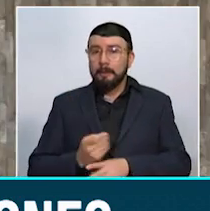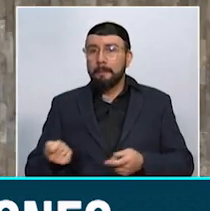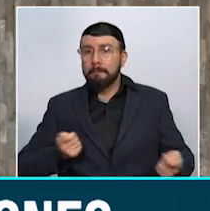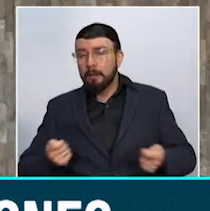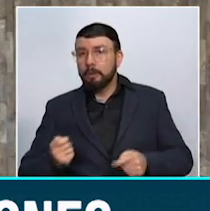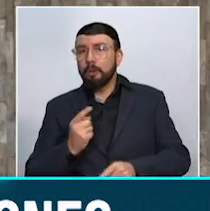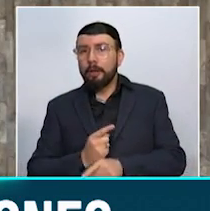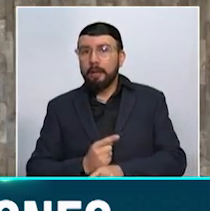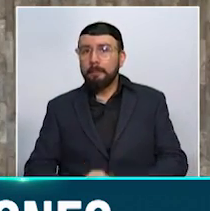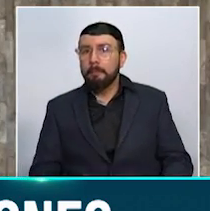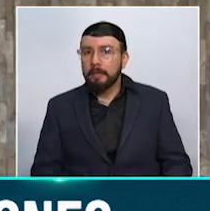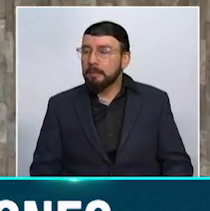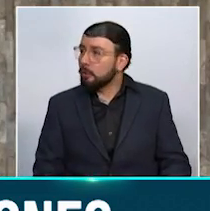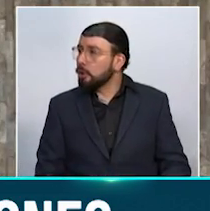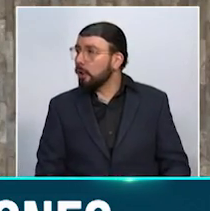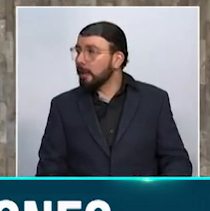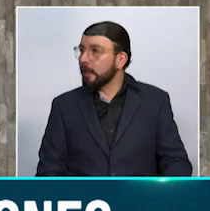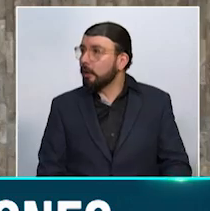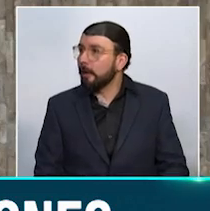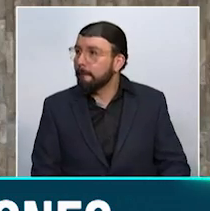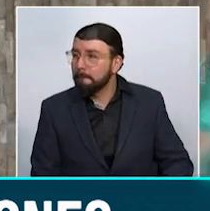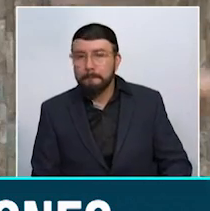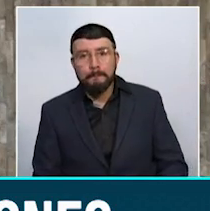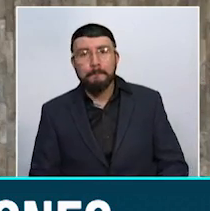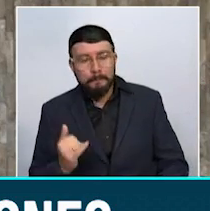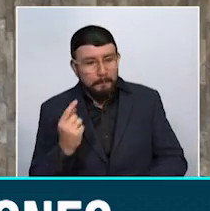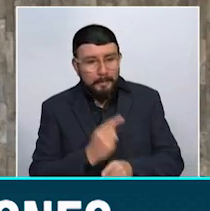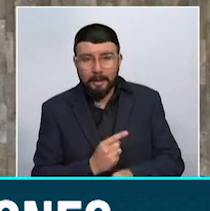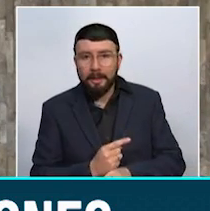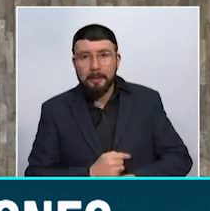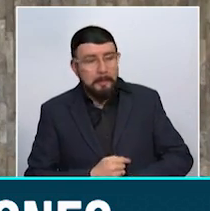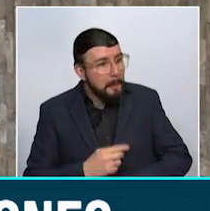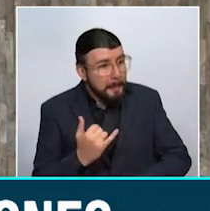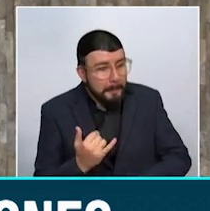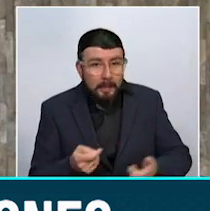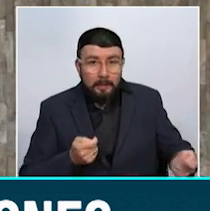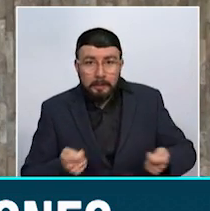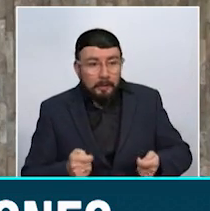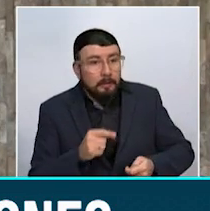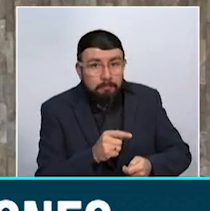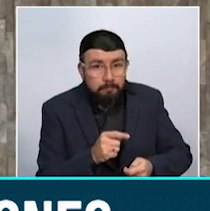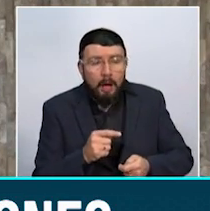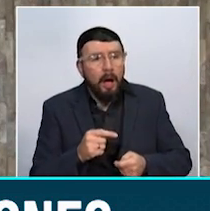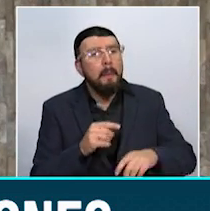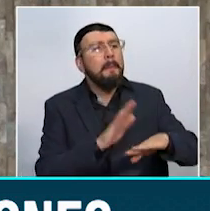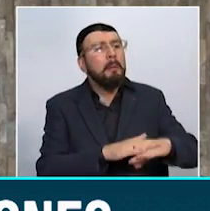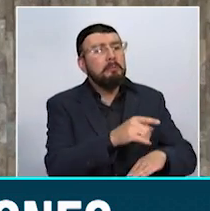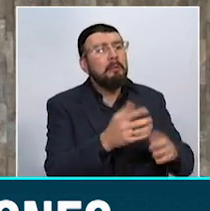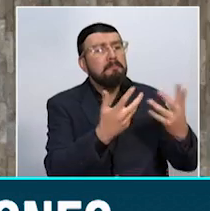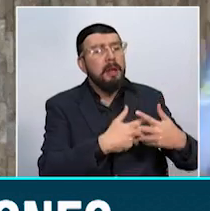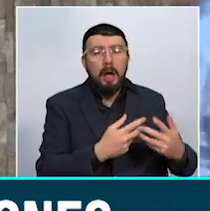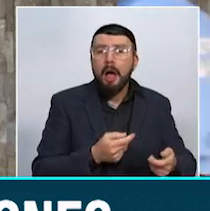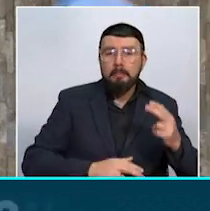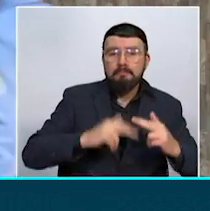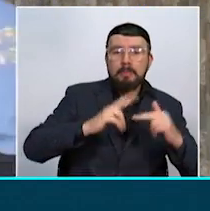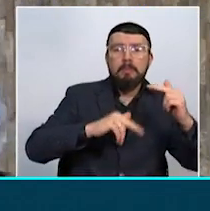cumplan los compromisos que adquirieron unas entidades a las que se les entregó la licitación nacional. Yo creo que hay que empezar por ahí